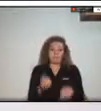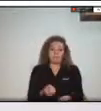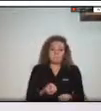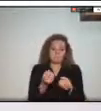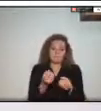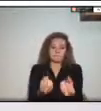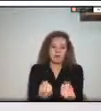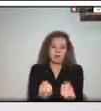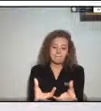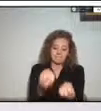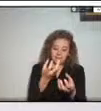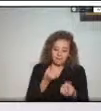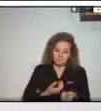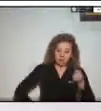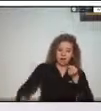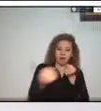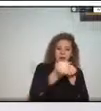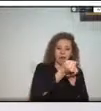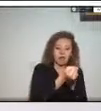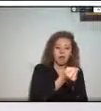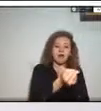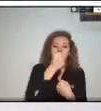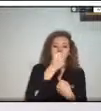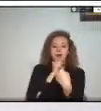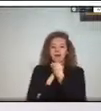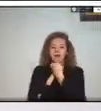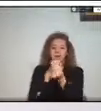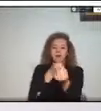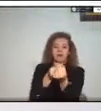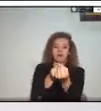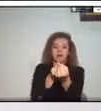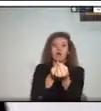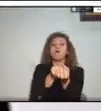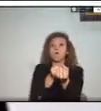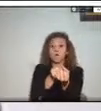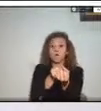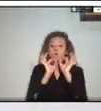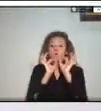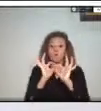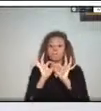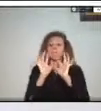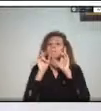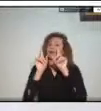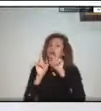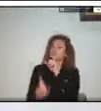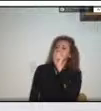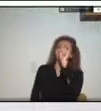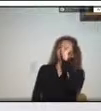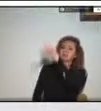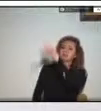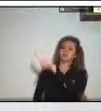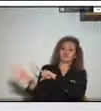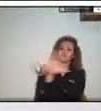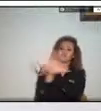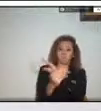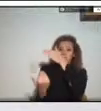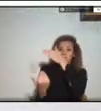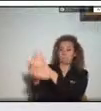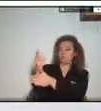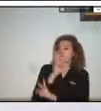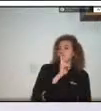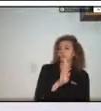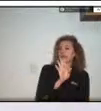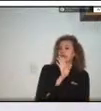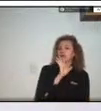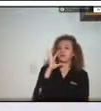en marco de esa coordinación de esa articulación pero entonces yo quisiera preguntarles a todos empezando por el arquitecto Wilson